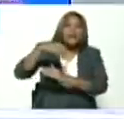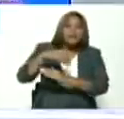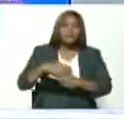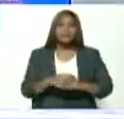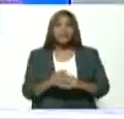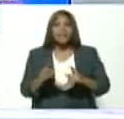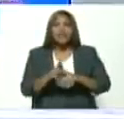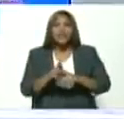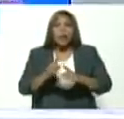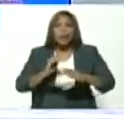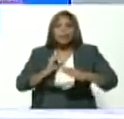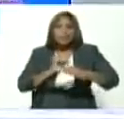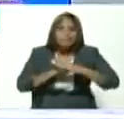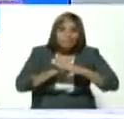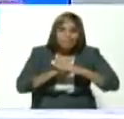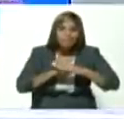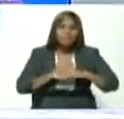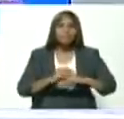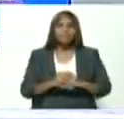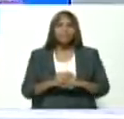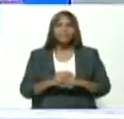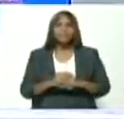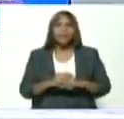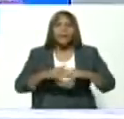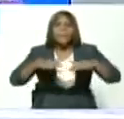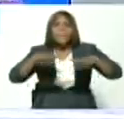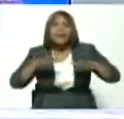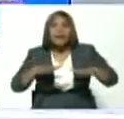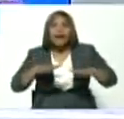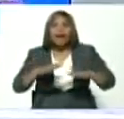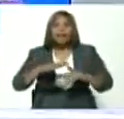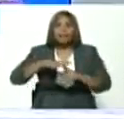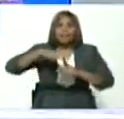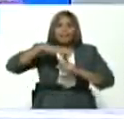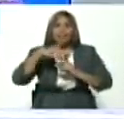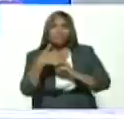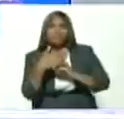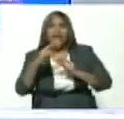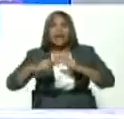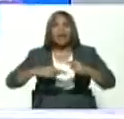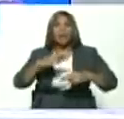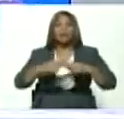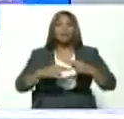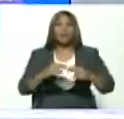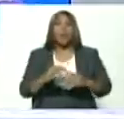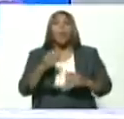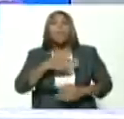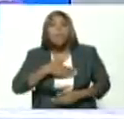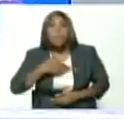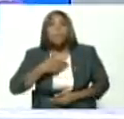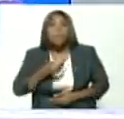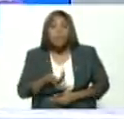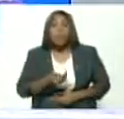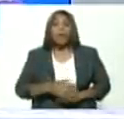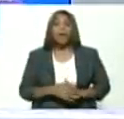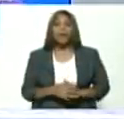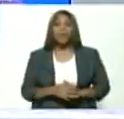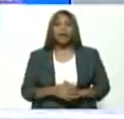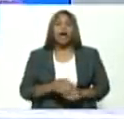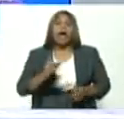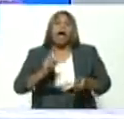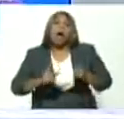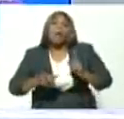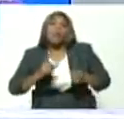estancamiento de la crisis revolucionaria, que puede, inclusive, en algunos casos,